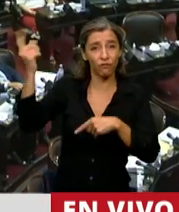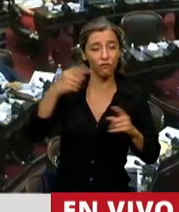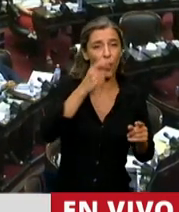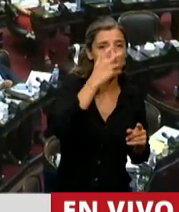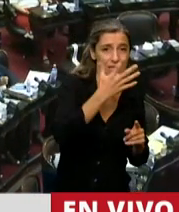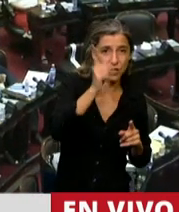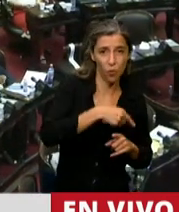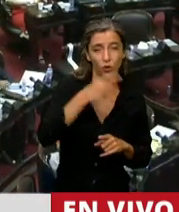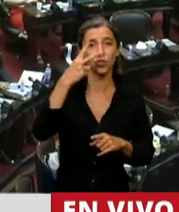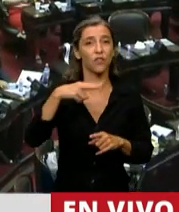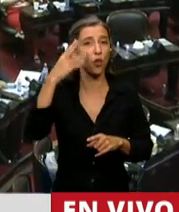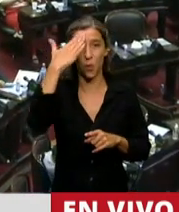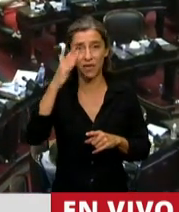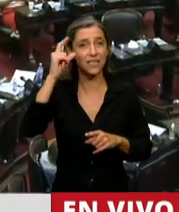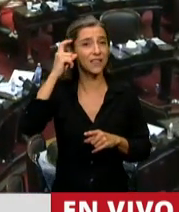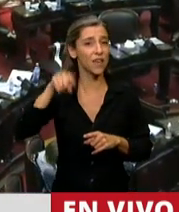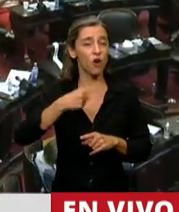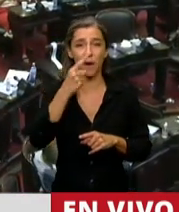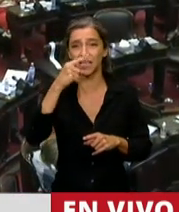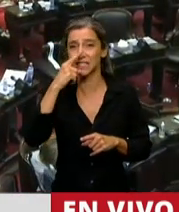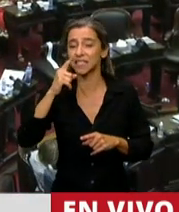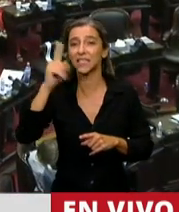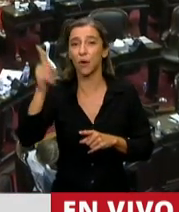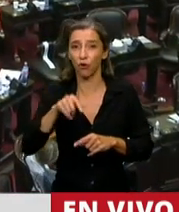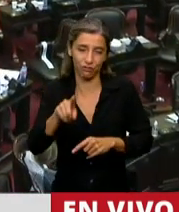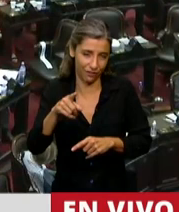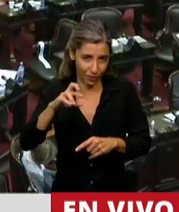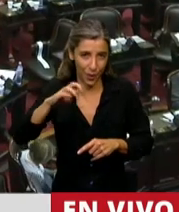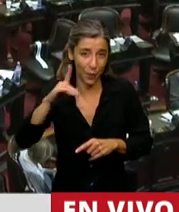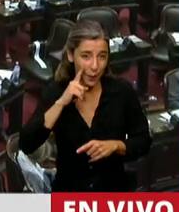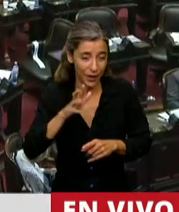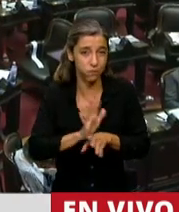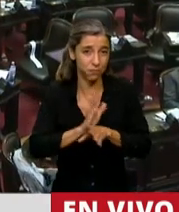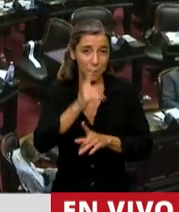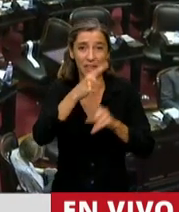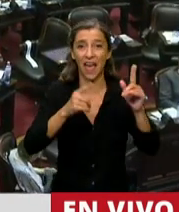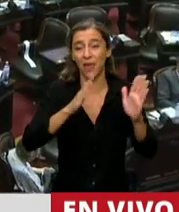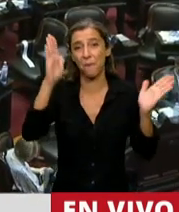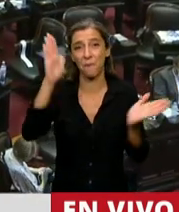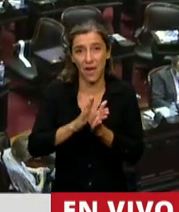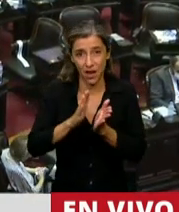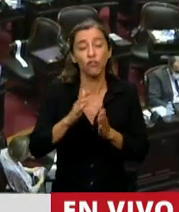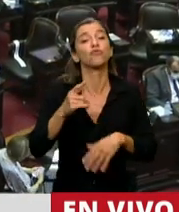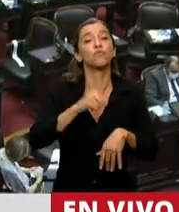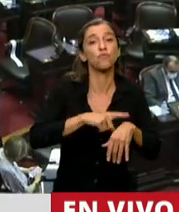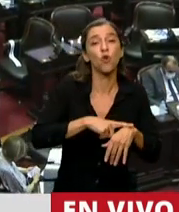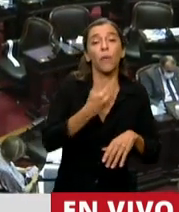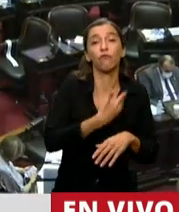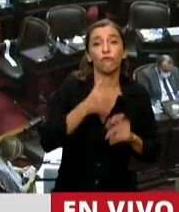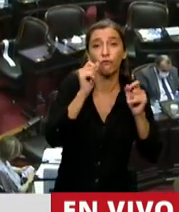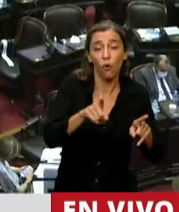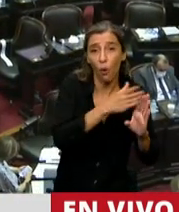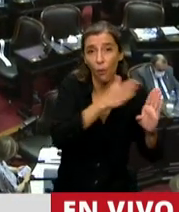eran el 10,7% del PBI, menos de la mitad. Las exportaciones durante el gobierno de ustedes